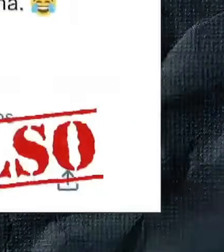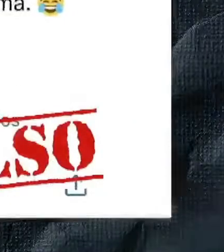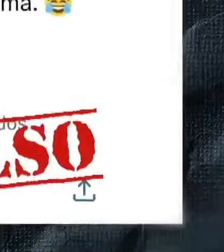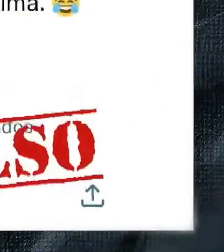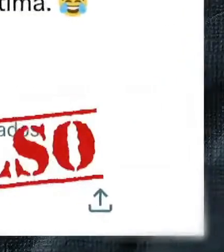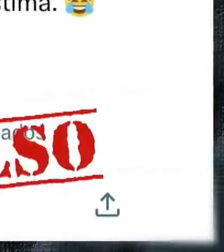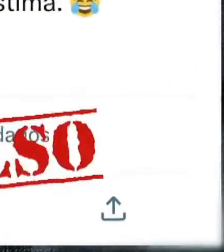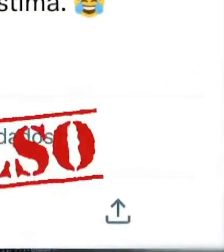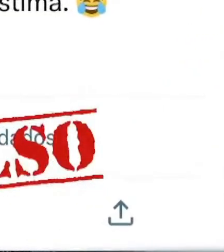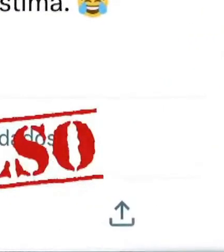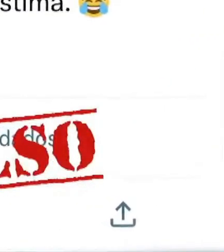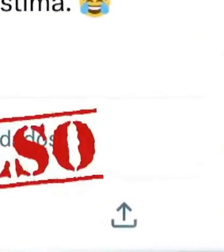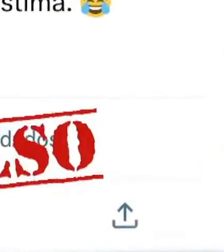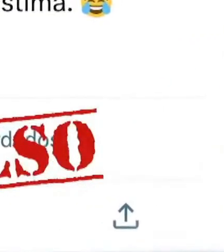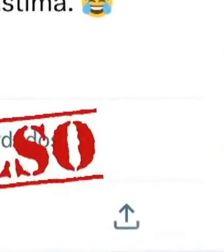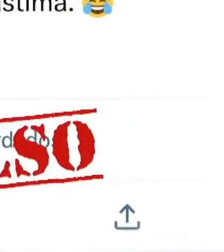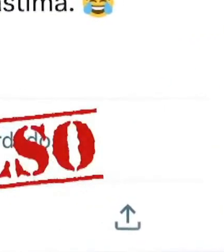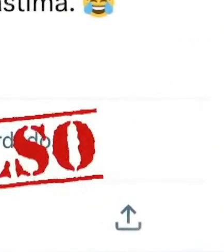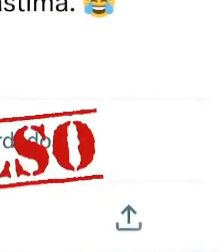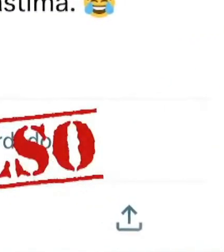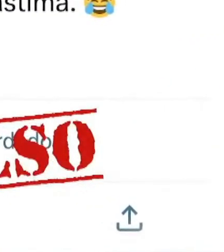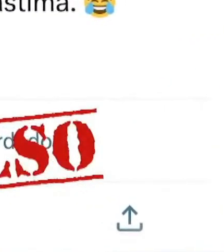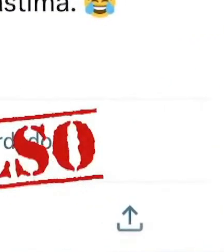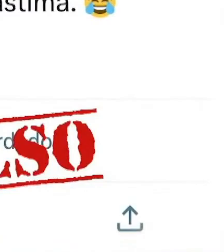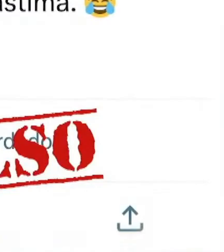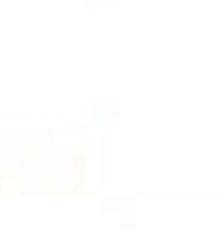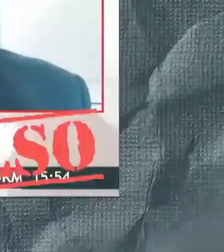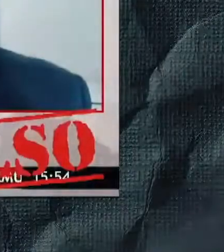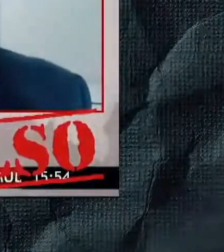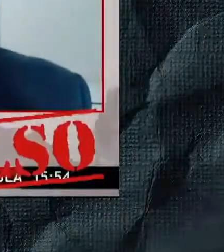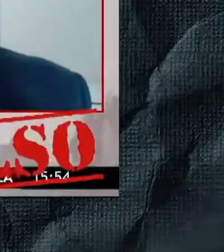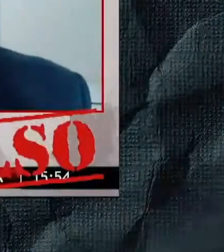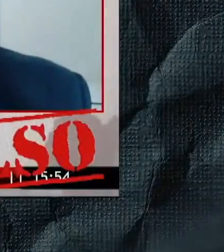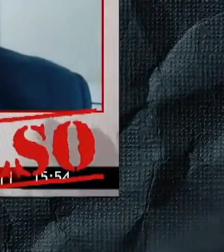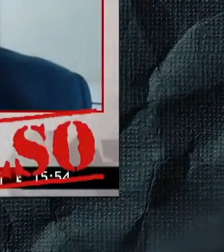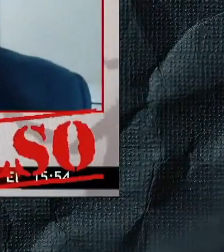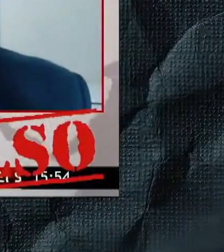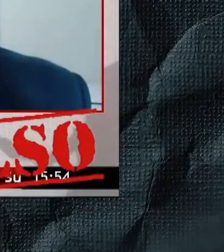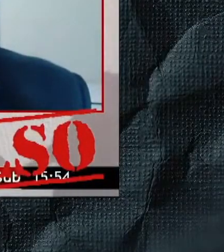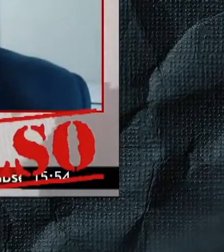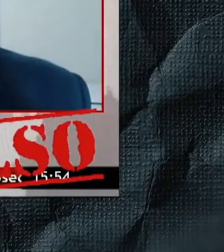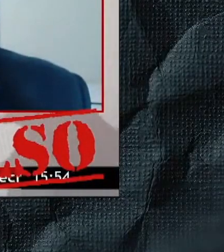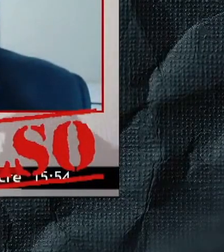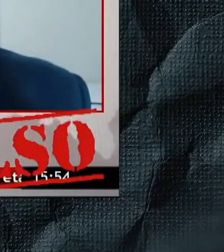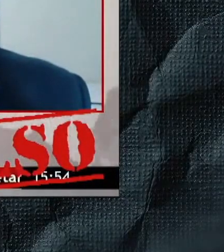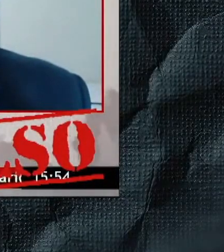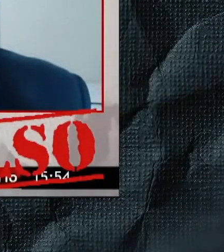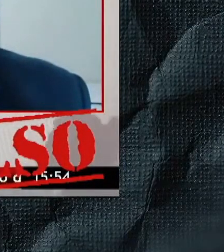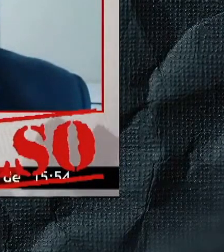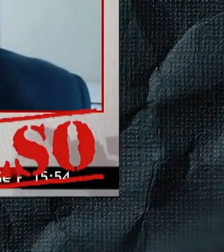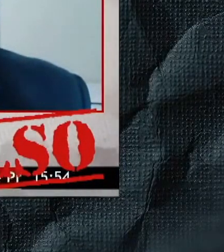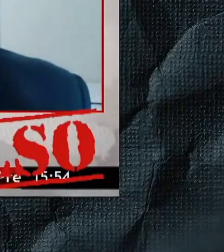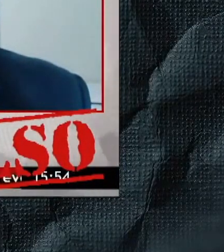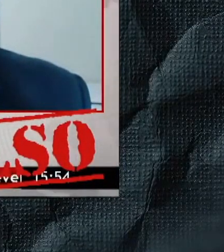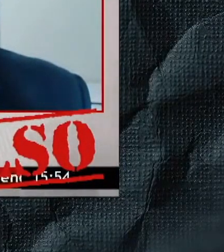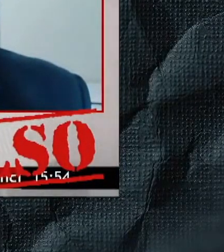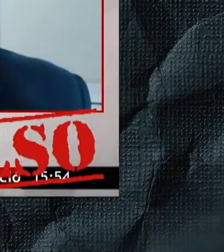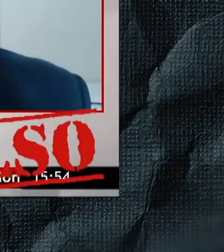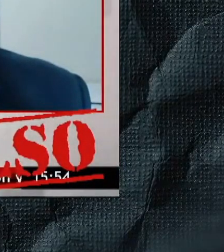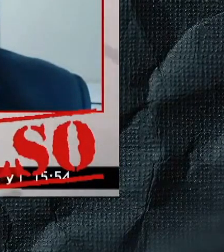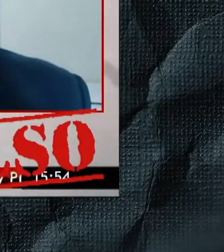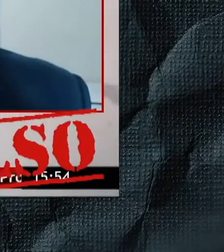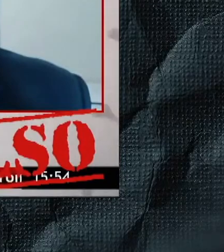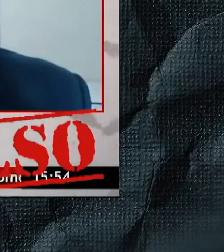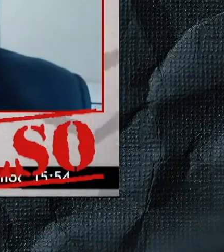chatarra a altos precios, lo que es mentira. El hecho es que no vamos a ver una inversión nueva en este rubro hasta el sexenio que